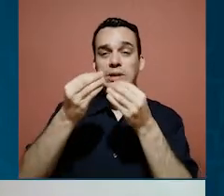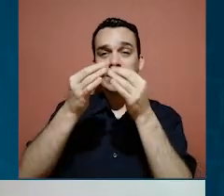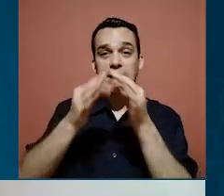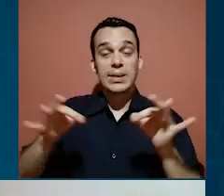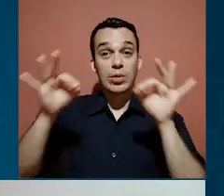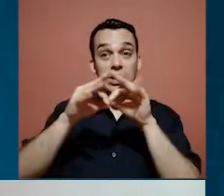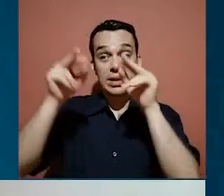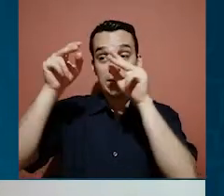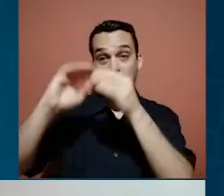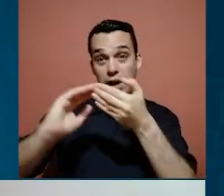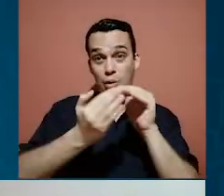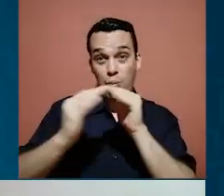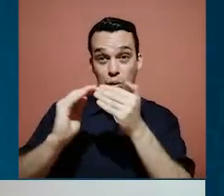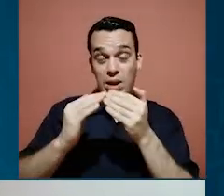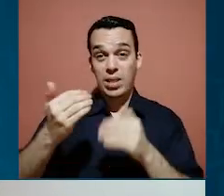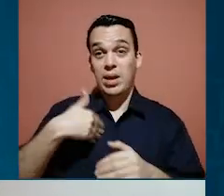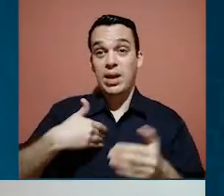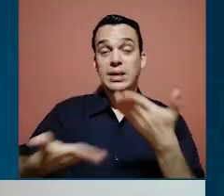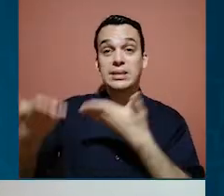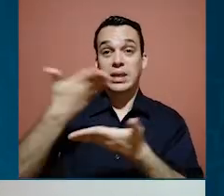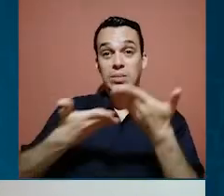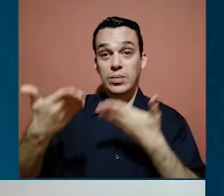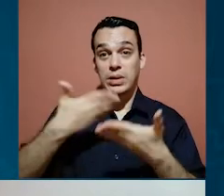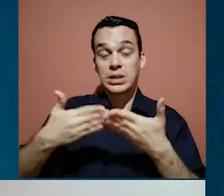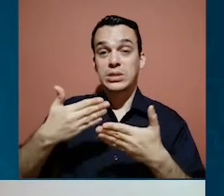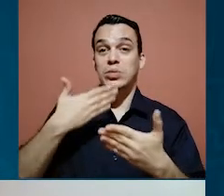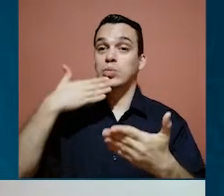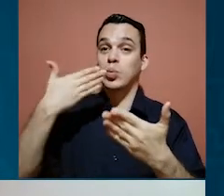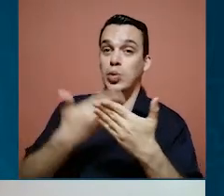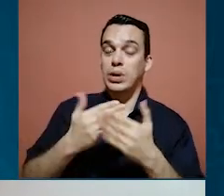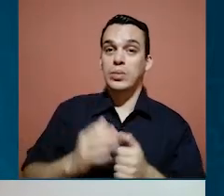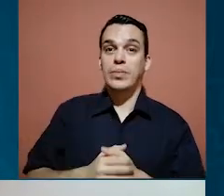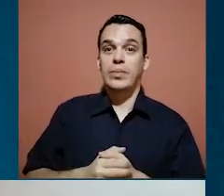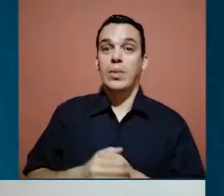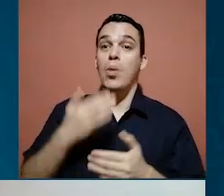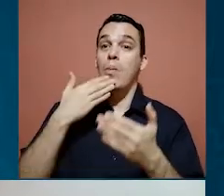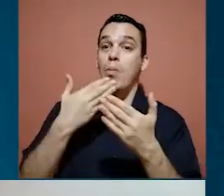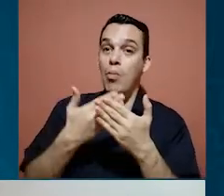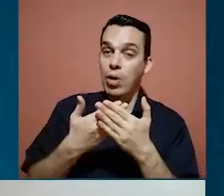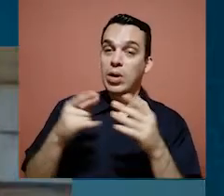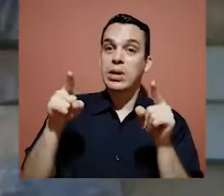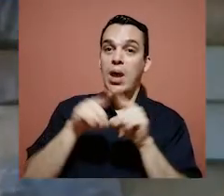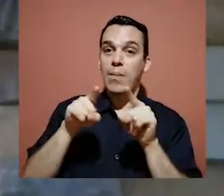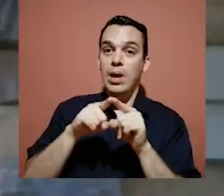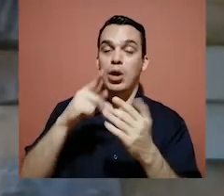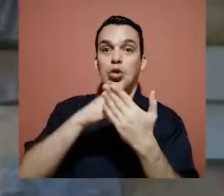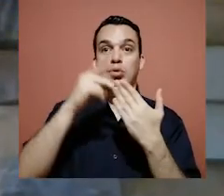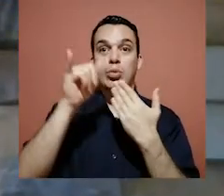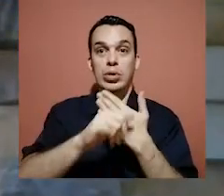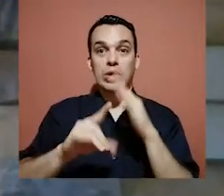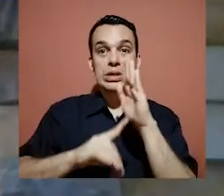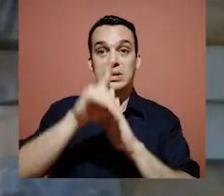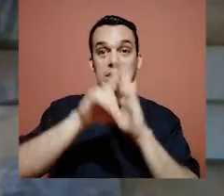importancia para la comunidad poder tener servicios, ¿verdad?, de calidad. De calidad también deben ser los